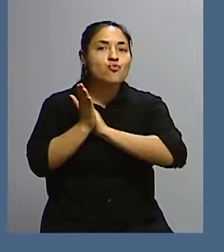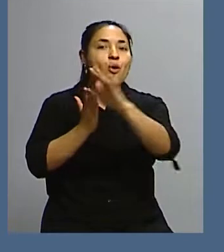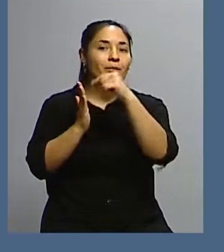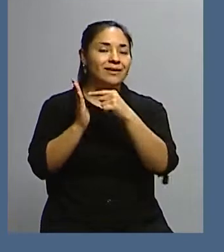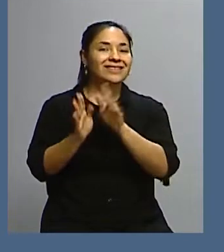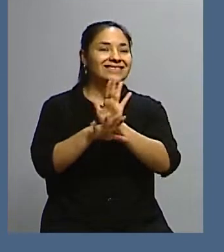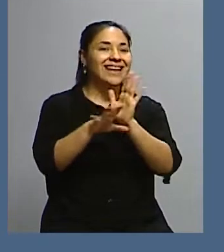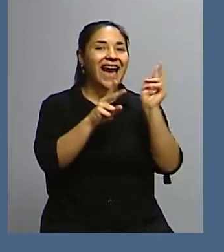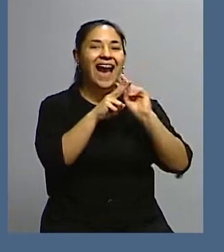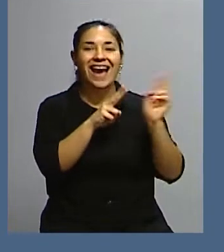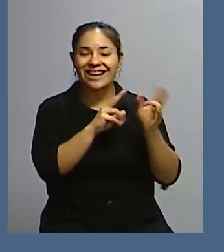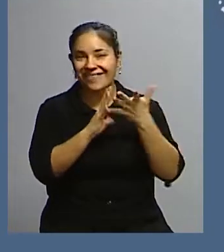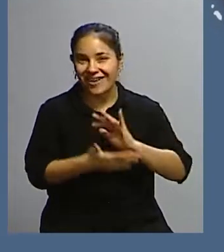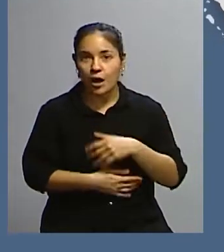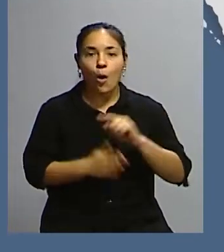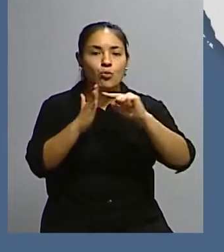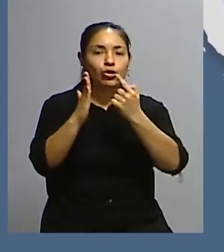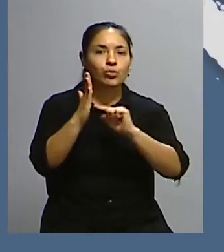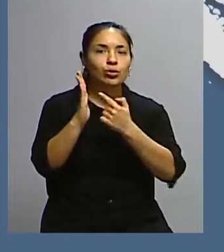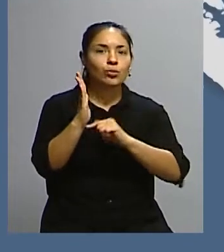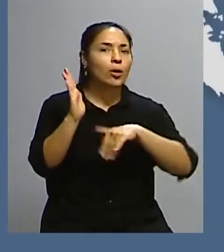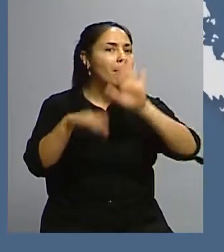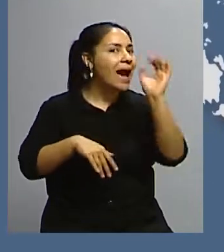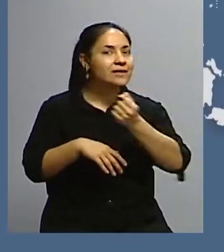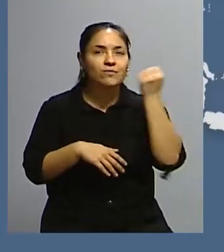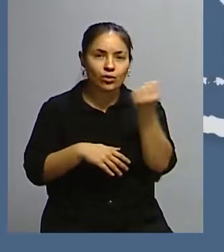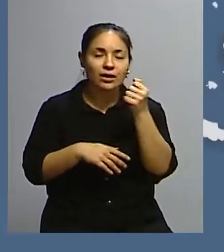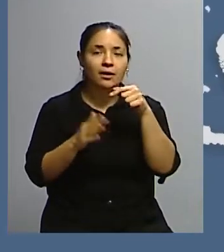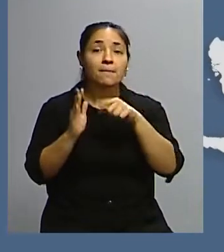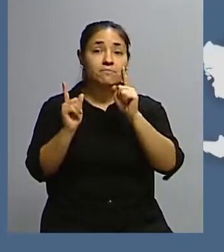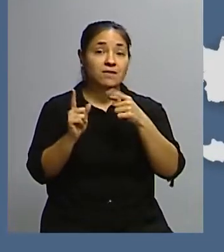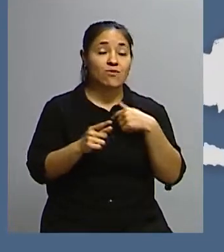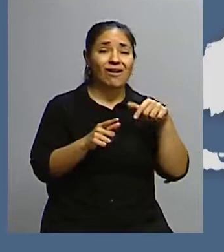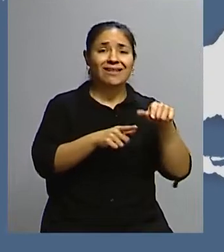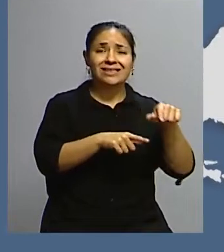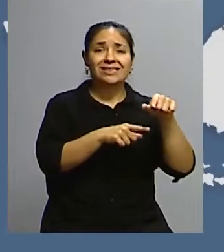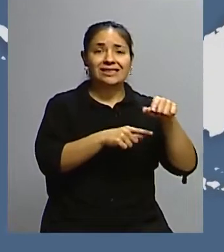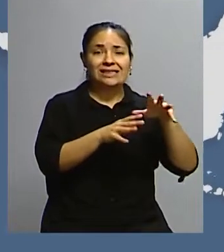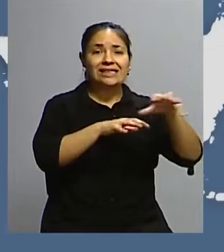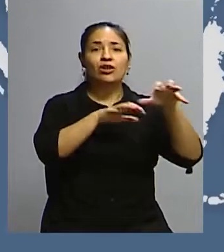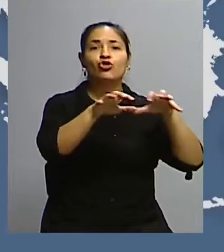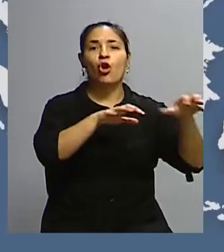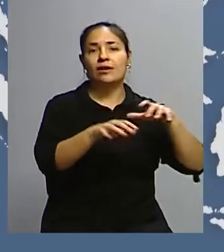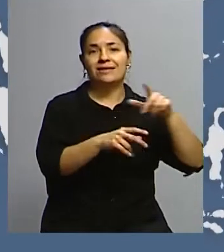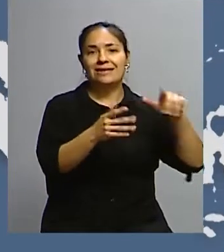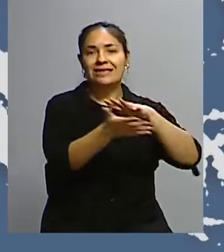tan así? ¿Cuáles son los puntos principales y que de alguna manera vienen a responder esas necesidades de distintos sectores en Chile?